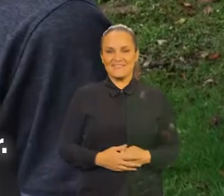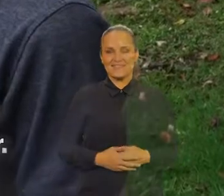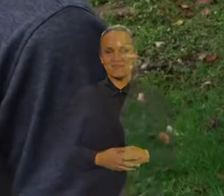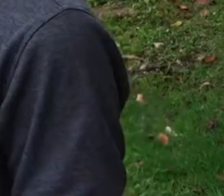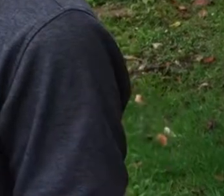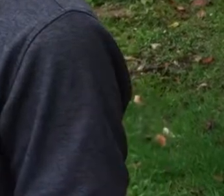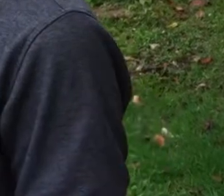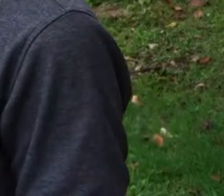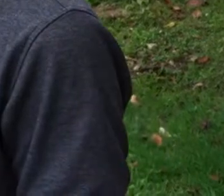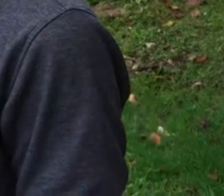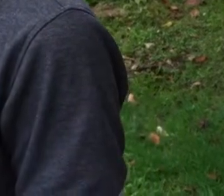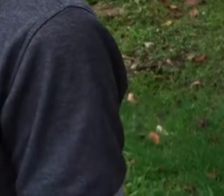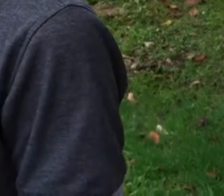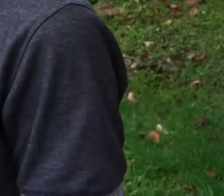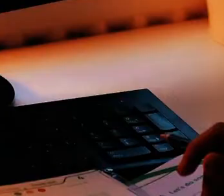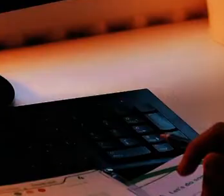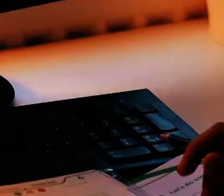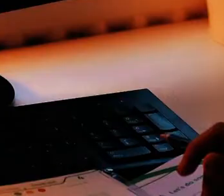y descansar.